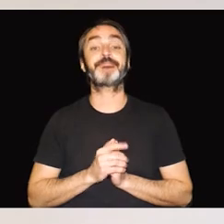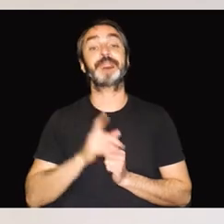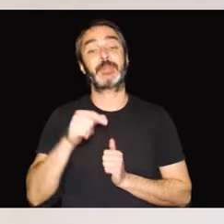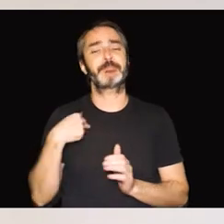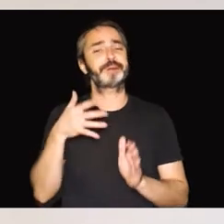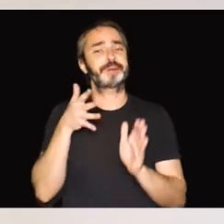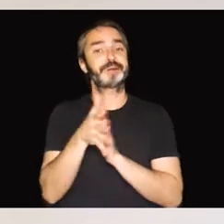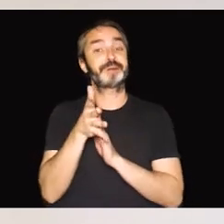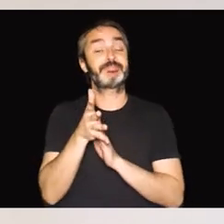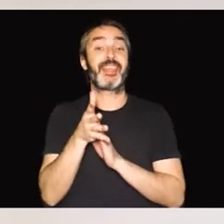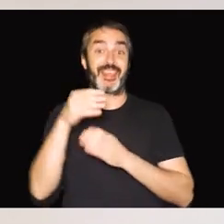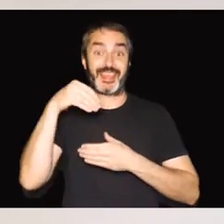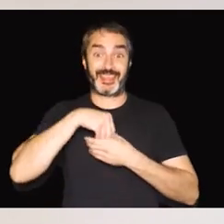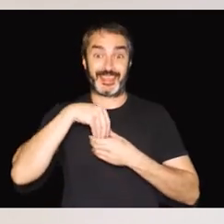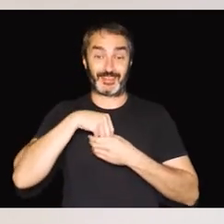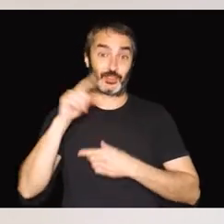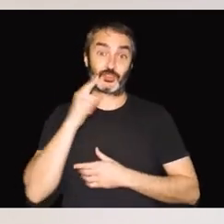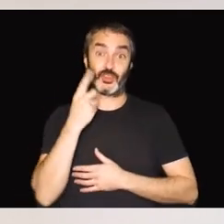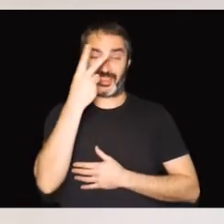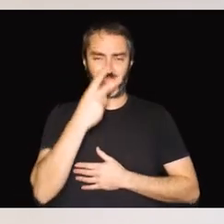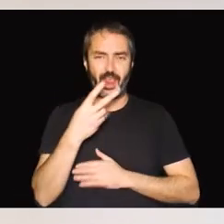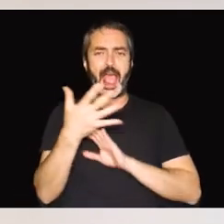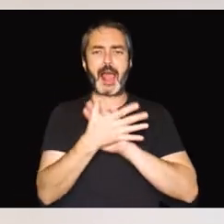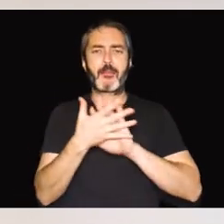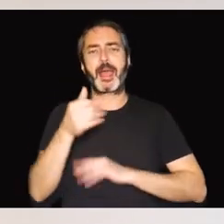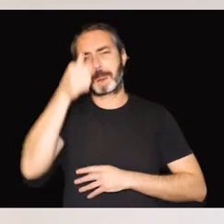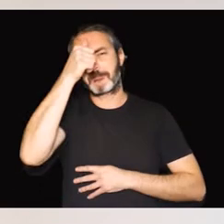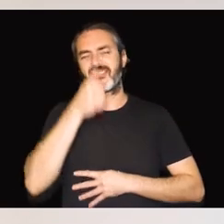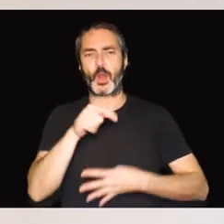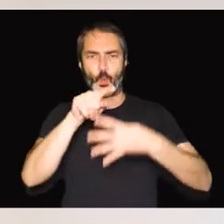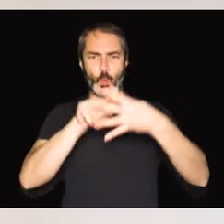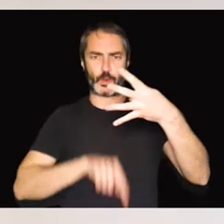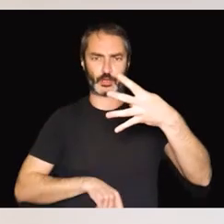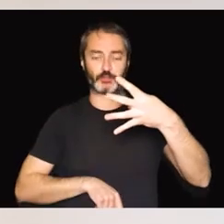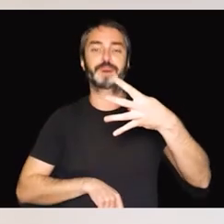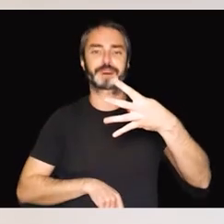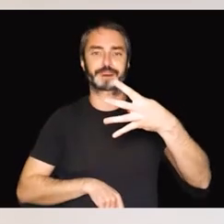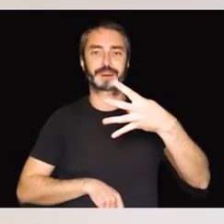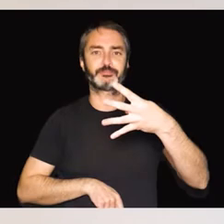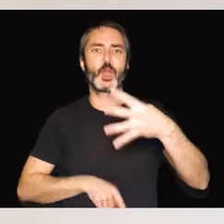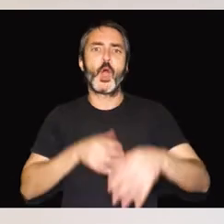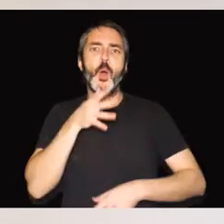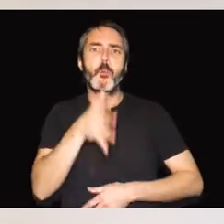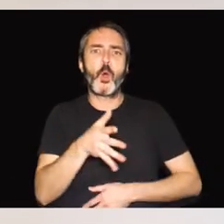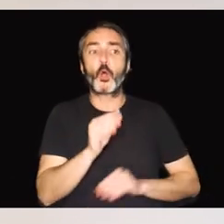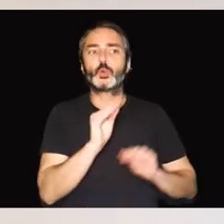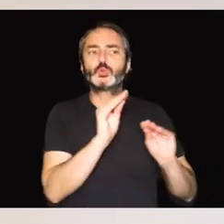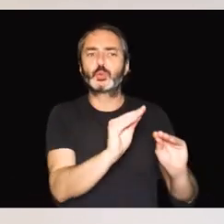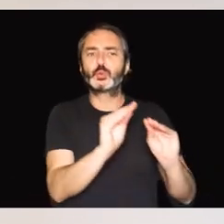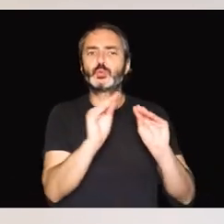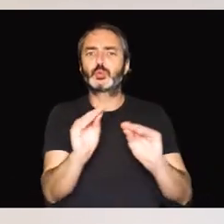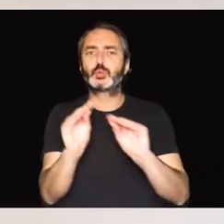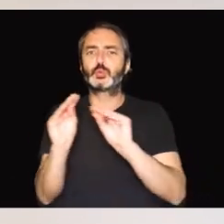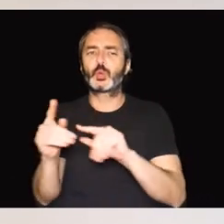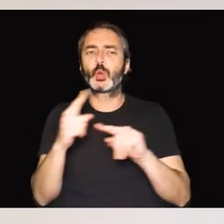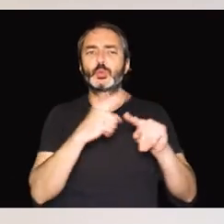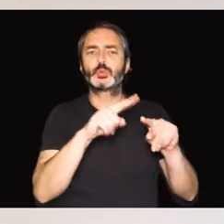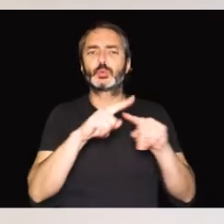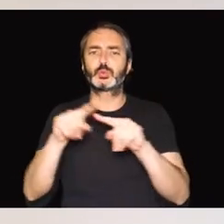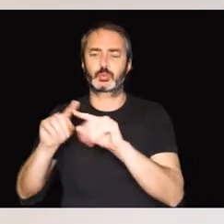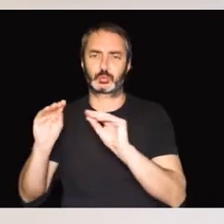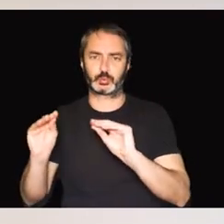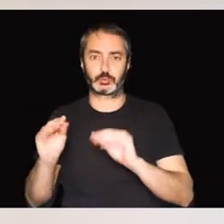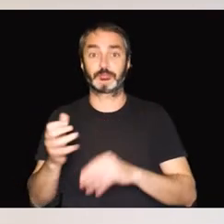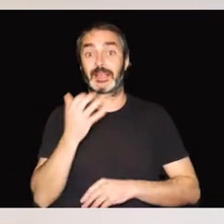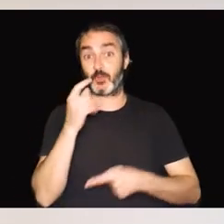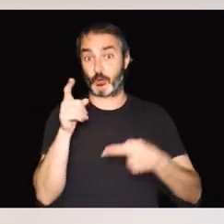dentro de la sordoceguera adquirida, es habitual hablar de cuatro perfiles. Y esto es porque cabe esperar características muy distintas